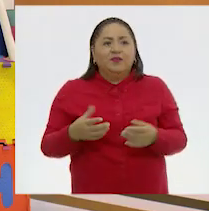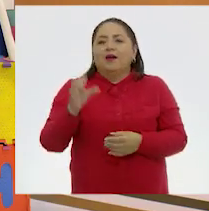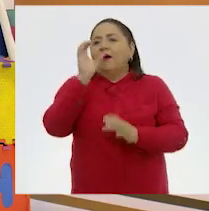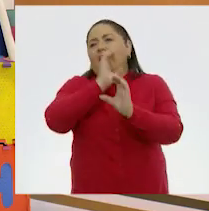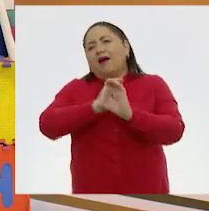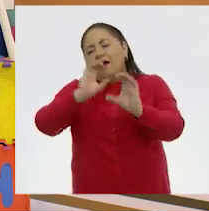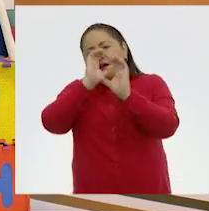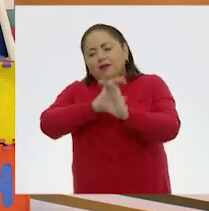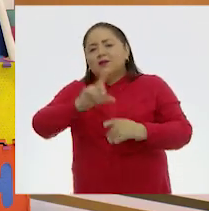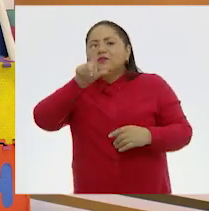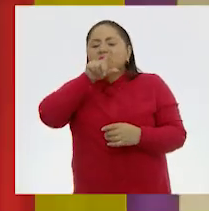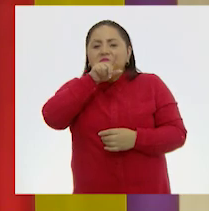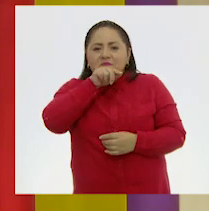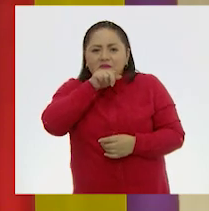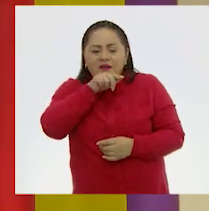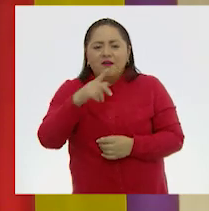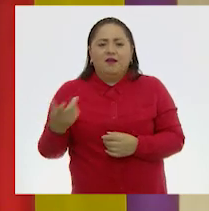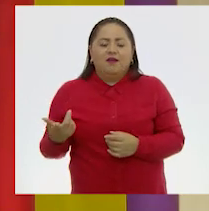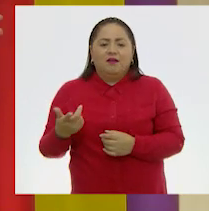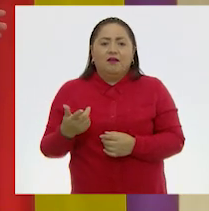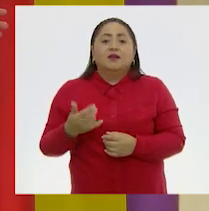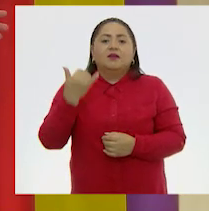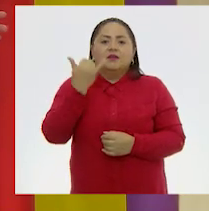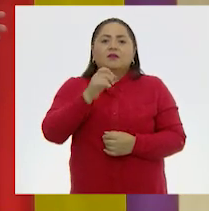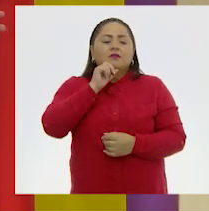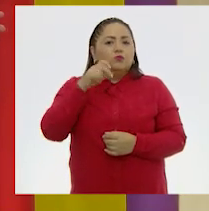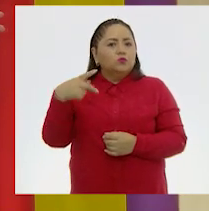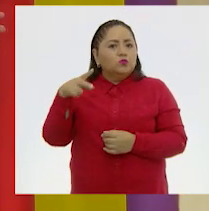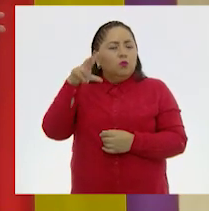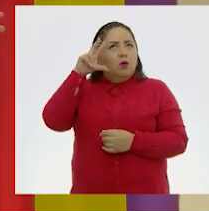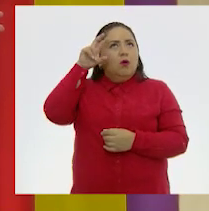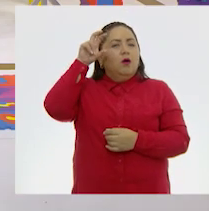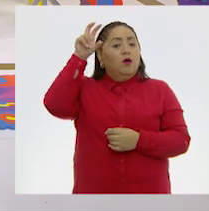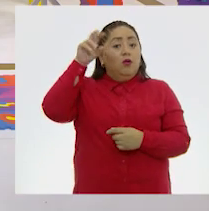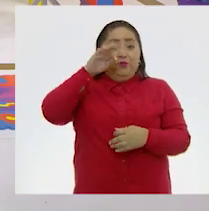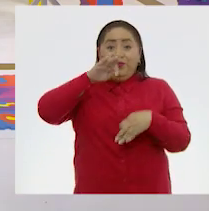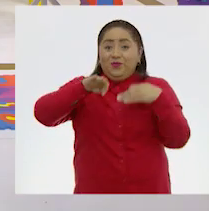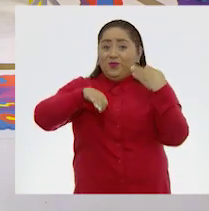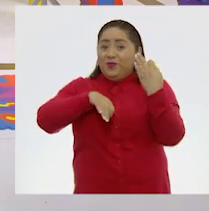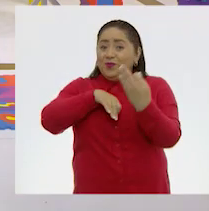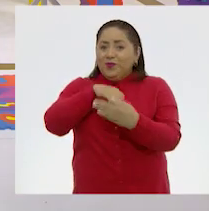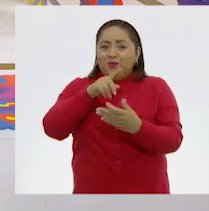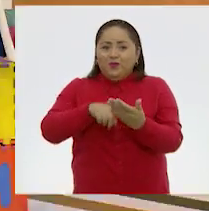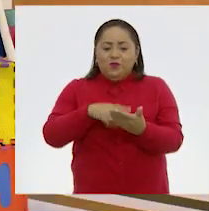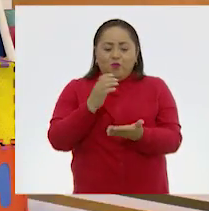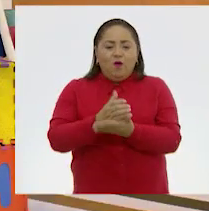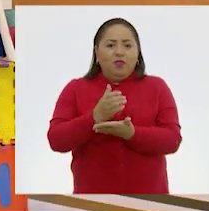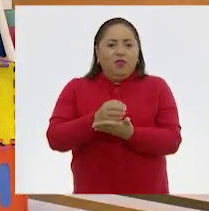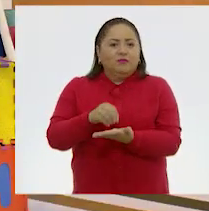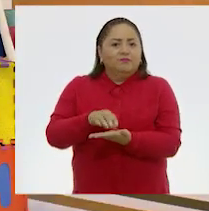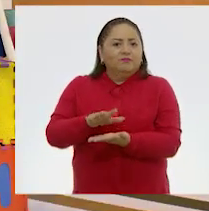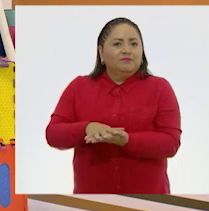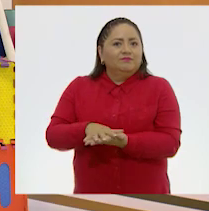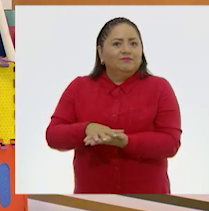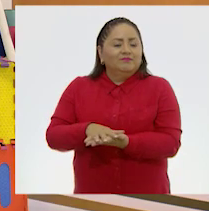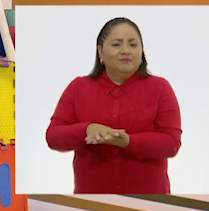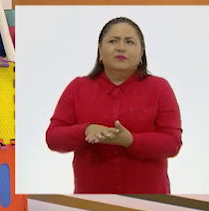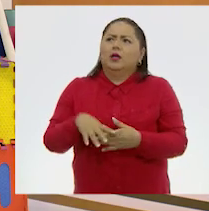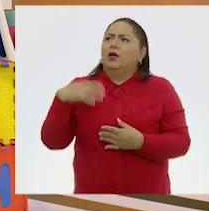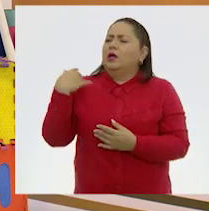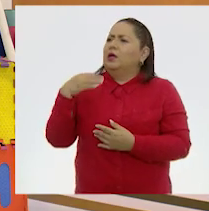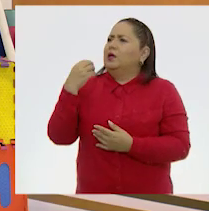cantos de pájaros y sueños. Y en su cuaderno. ¡Qué padre!